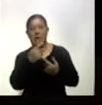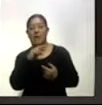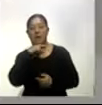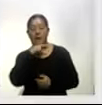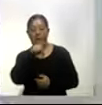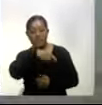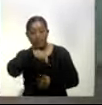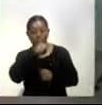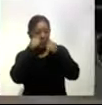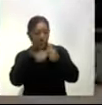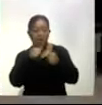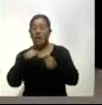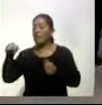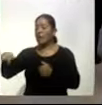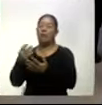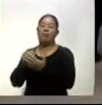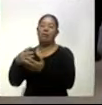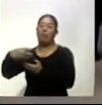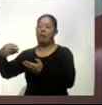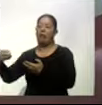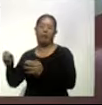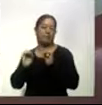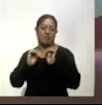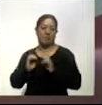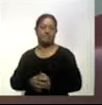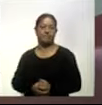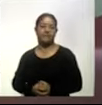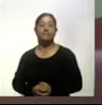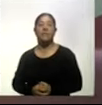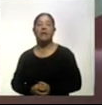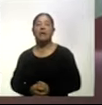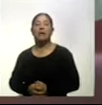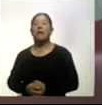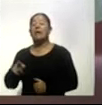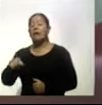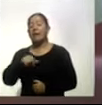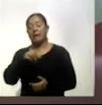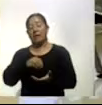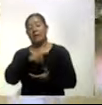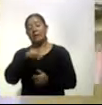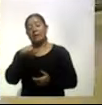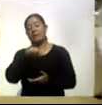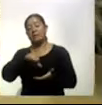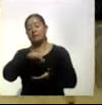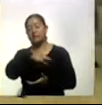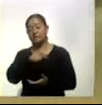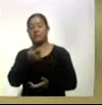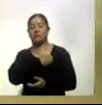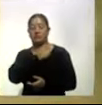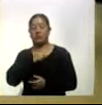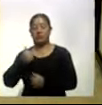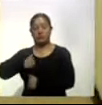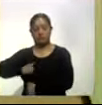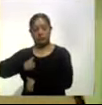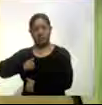enfermedad. Como parte de las medidas sanitarias, el Centro de Salud Urbano de Chautempan se reacondicionó con salas de espera